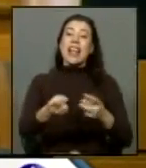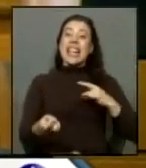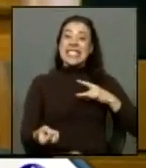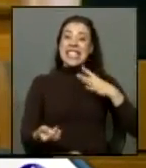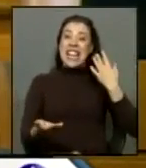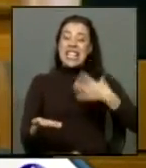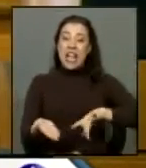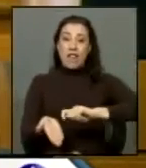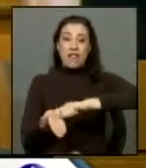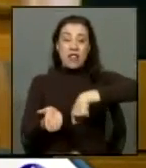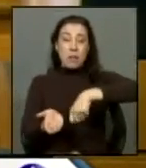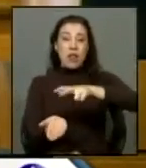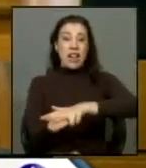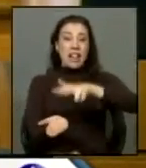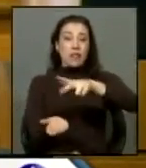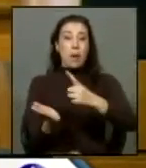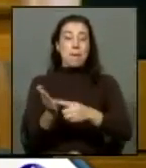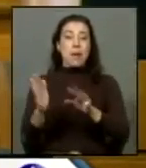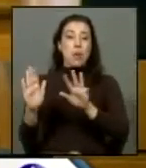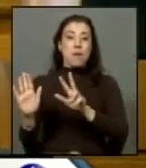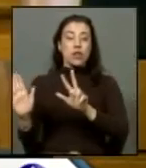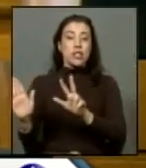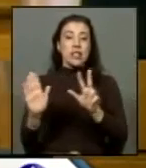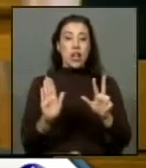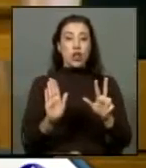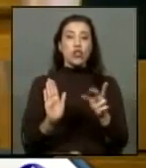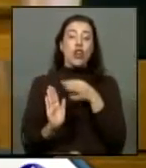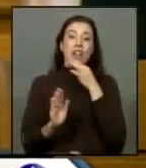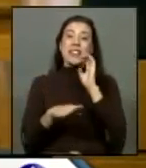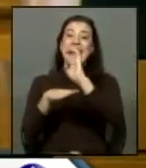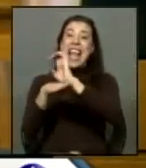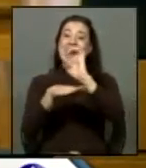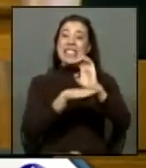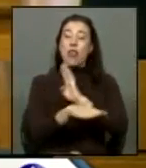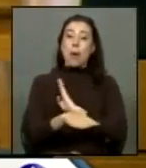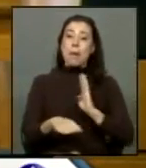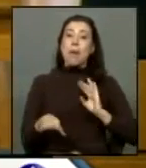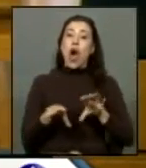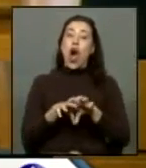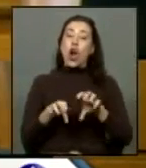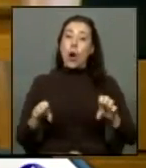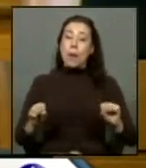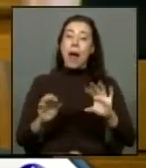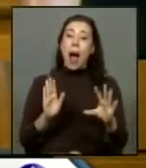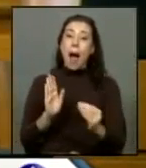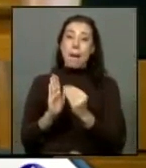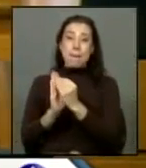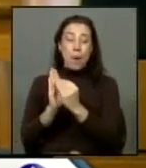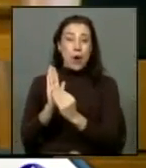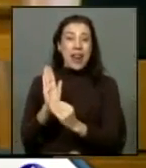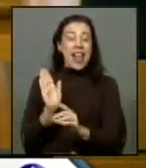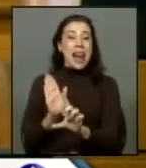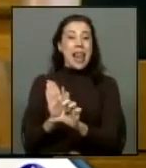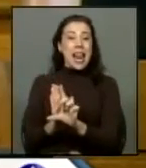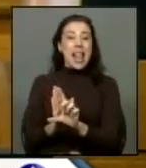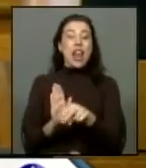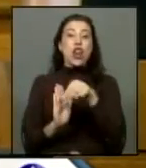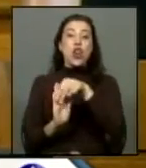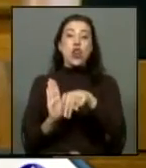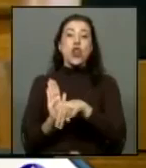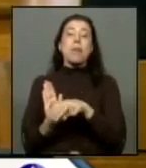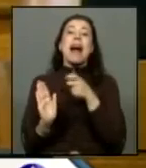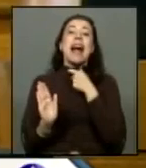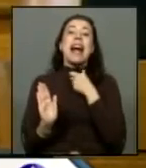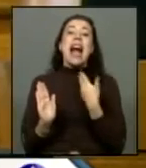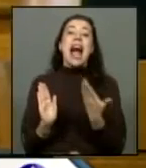el año 1988 que dice que los estados partes se comprometen a incorporar en sus legislaciones normas que